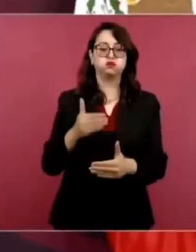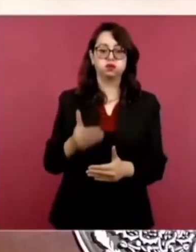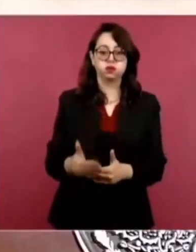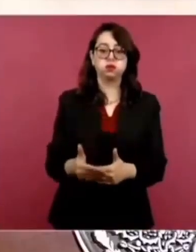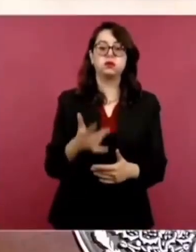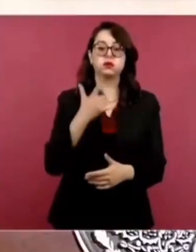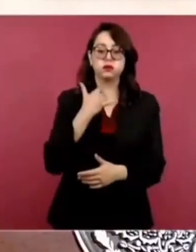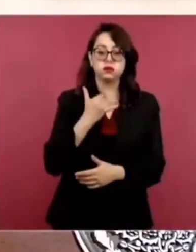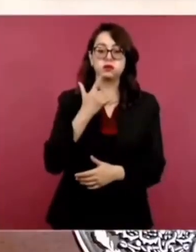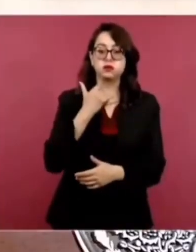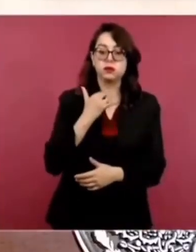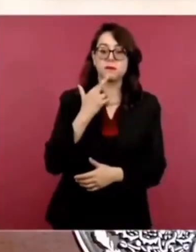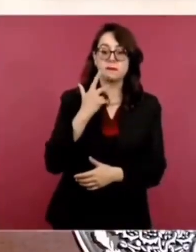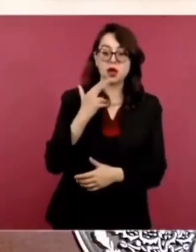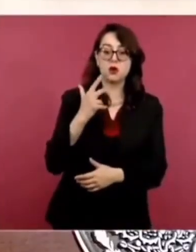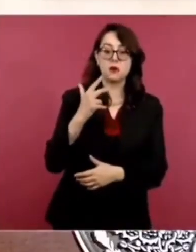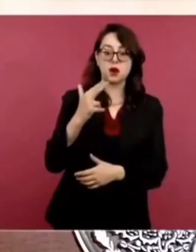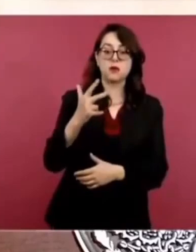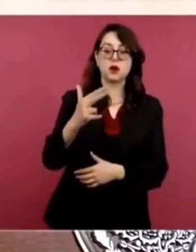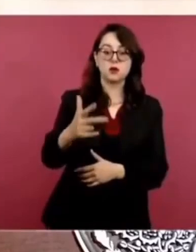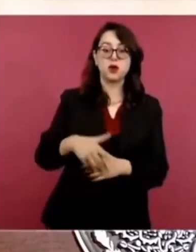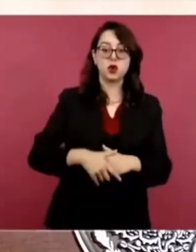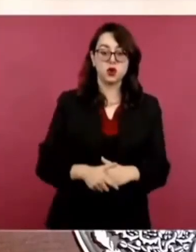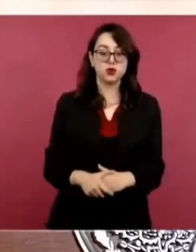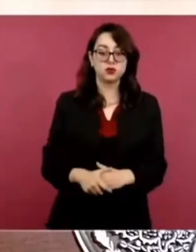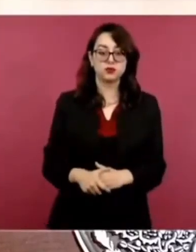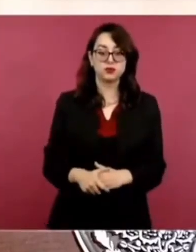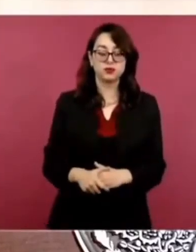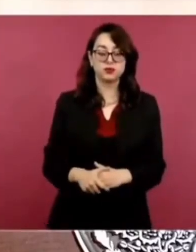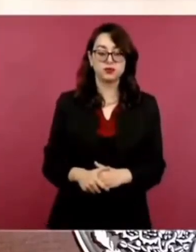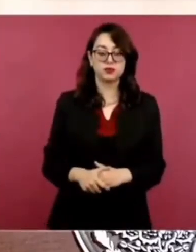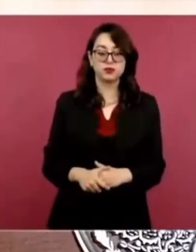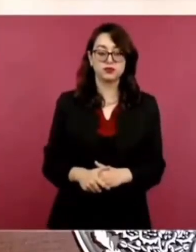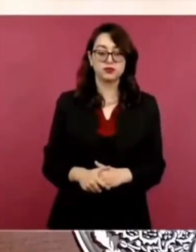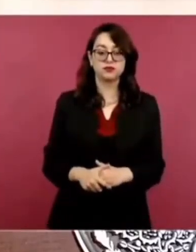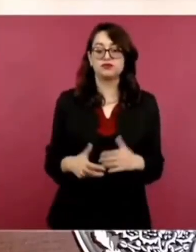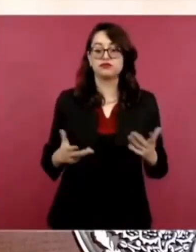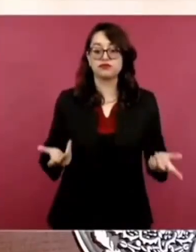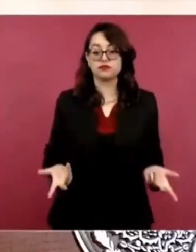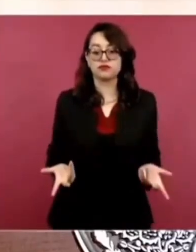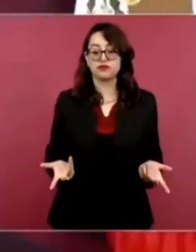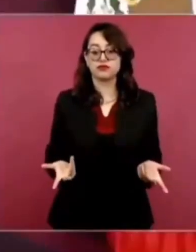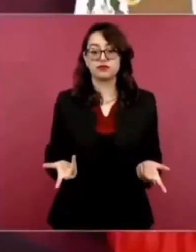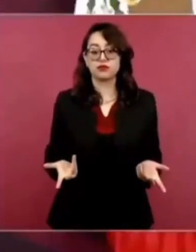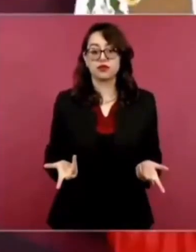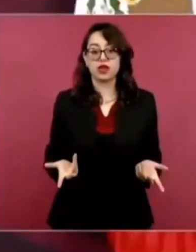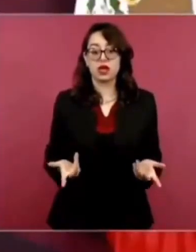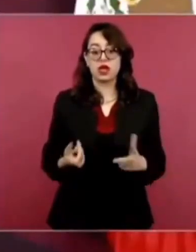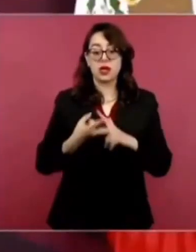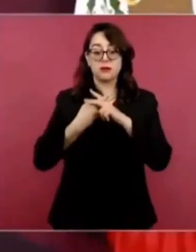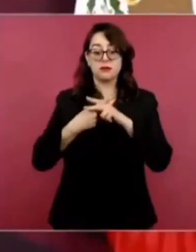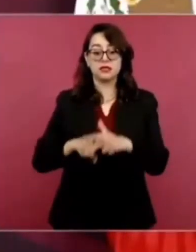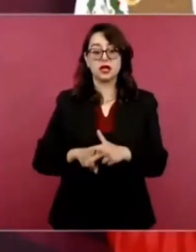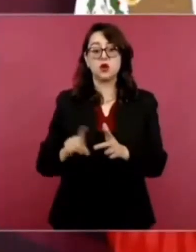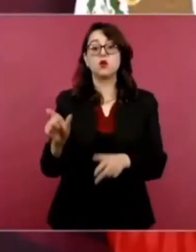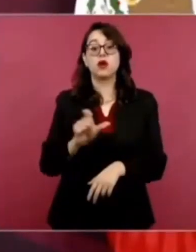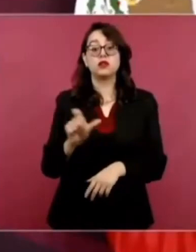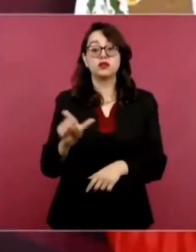Este tren va a empezar a dar servicio en diciembre.